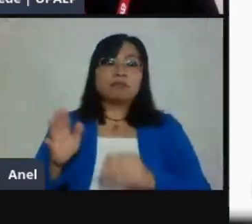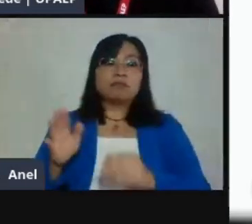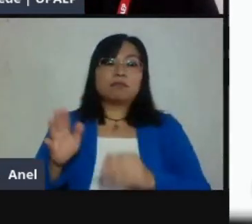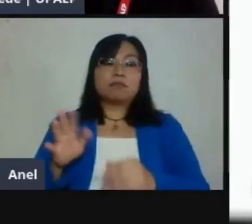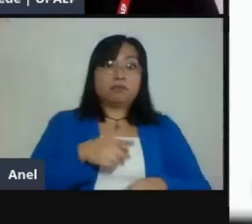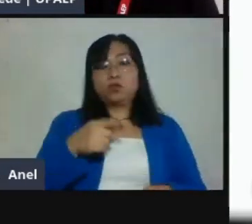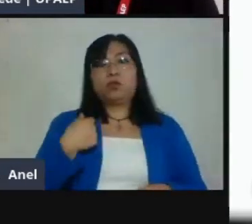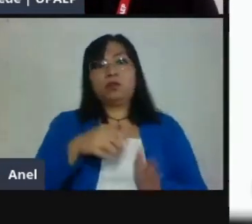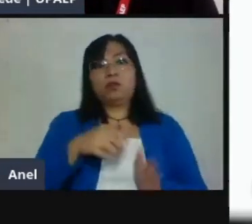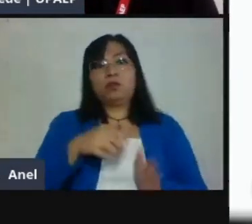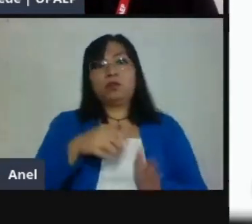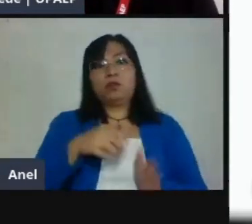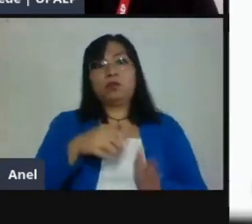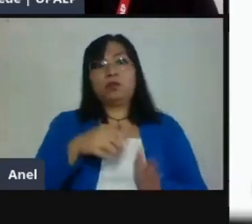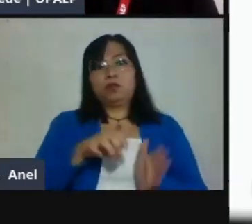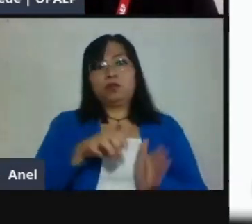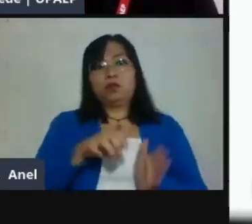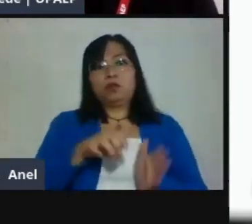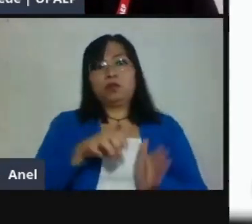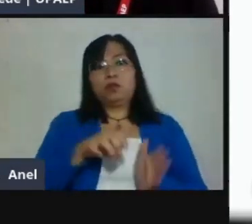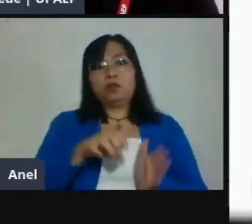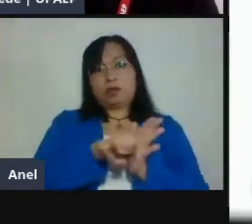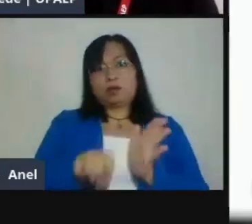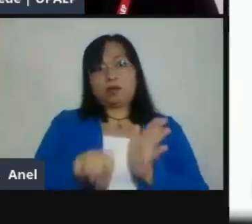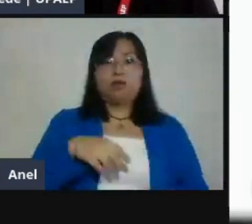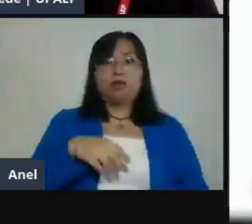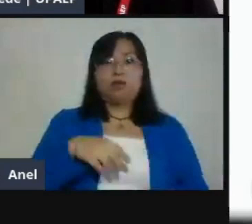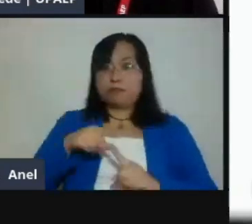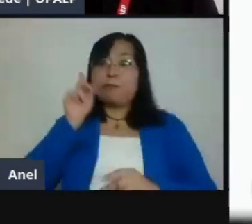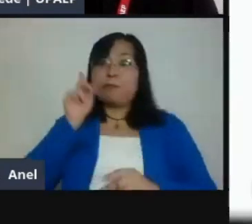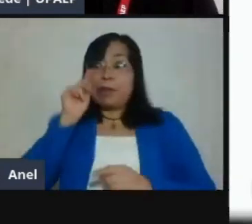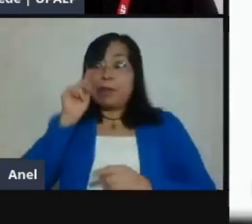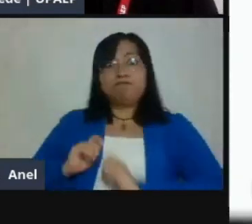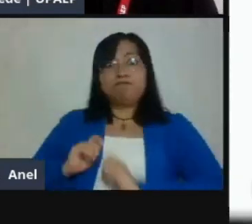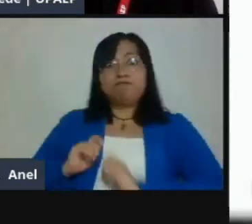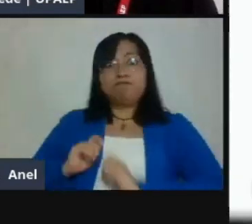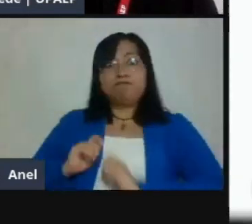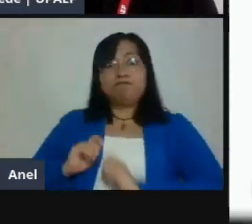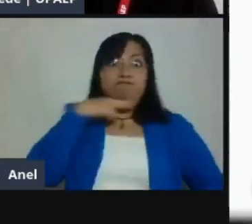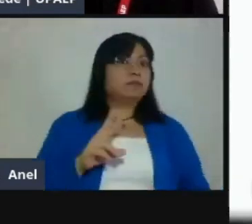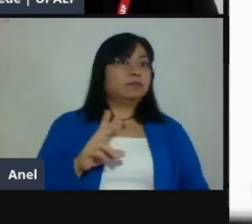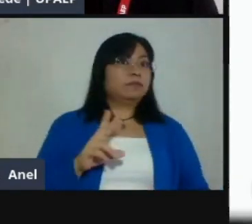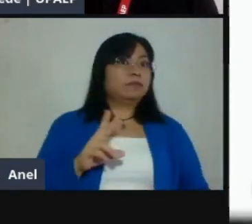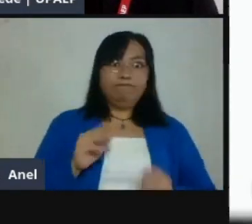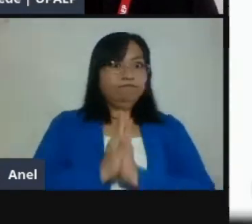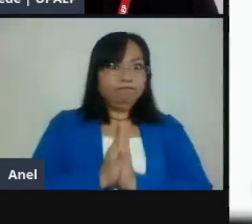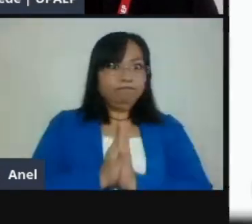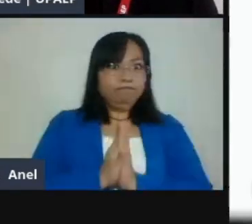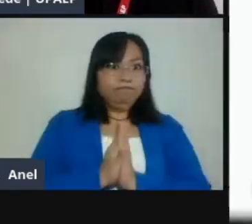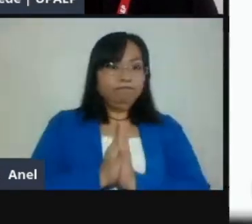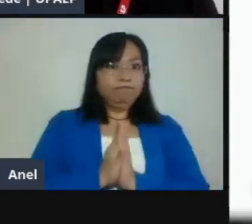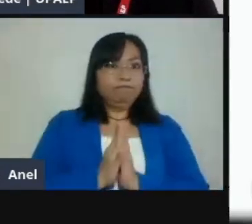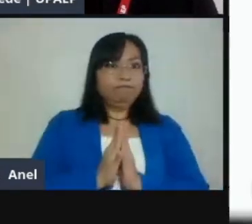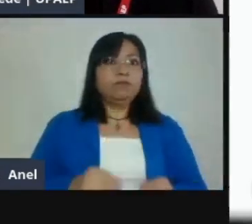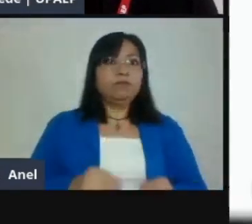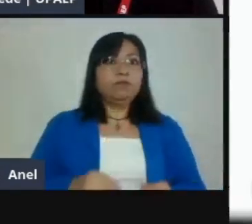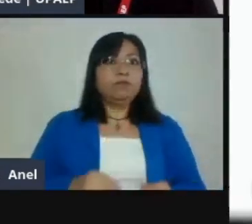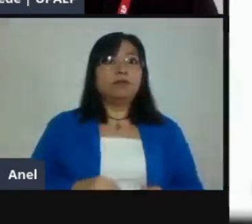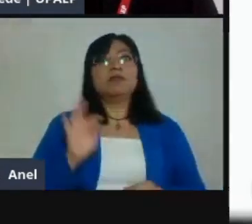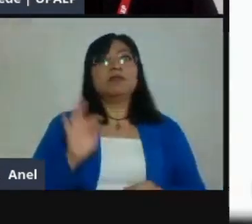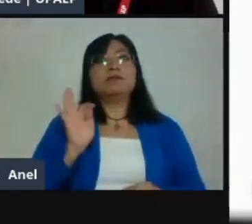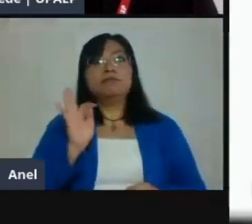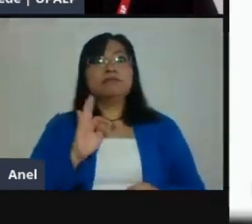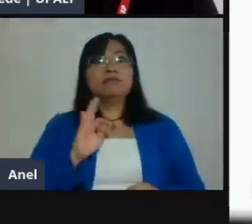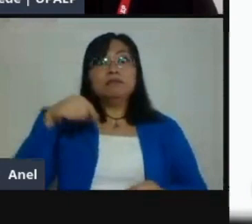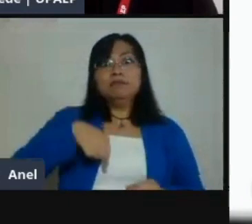¿Por qué? Porque ¿qué va a pasar con el alumno que no se pudo conectar, que no tienen alguna situación de salud? Se